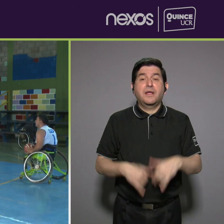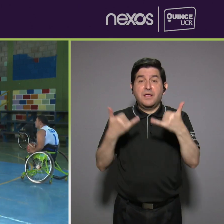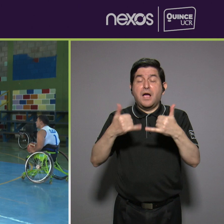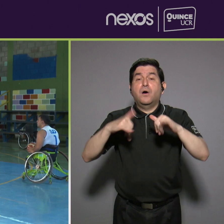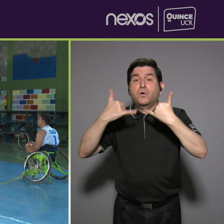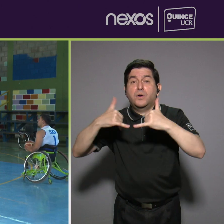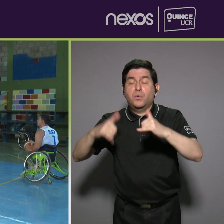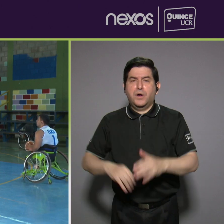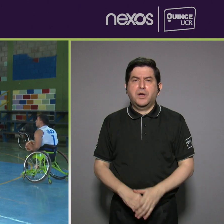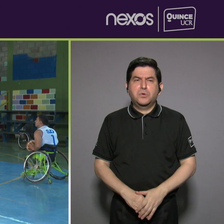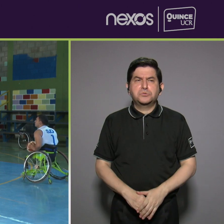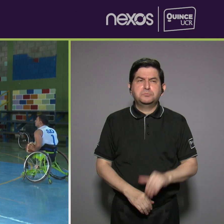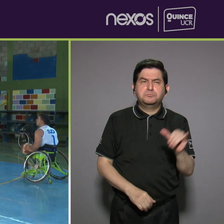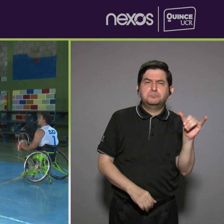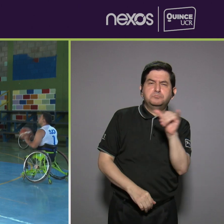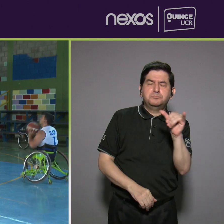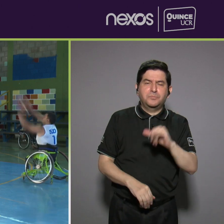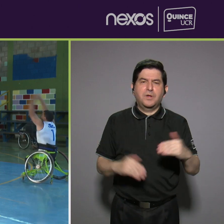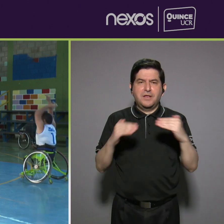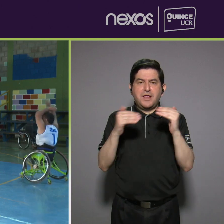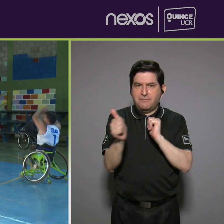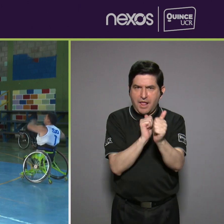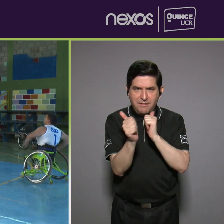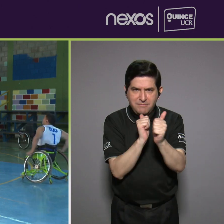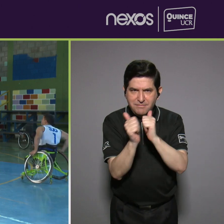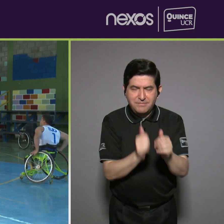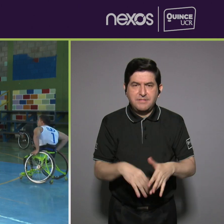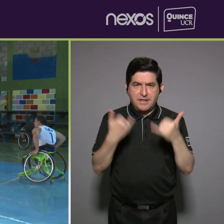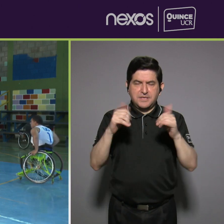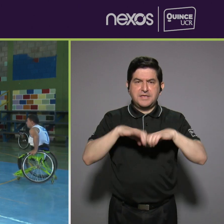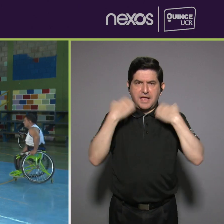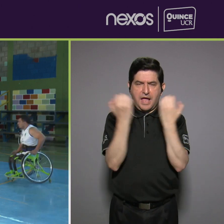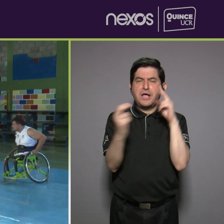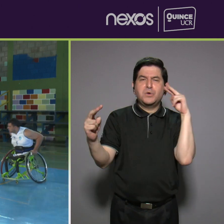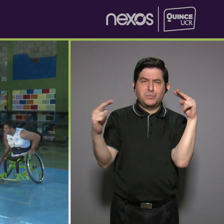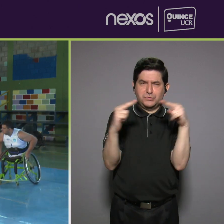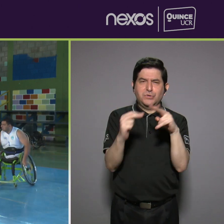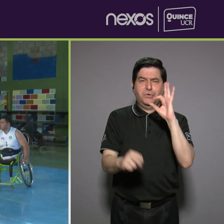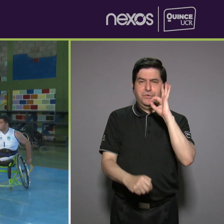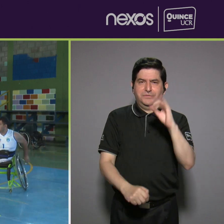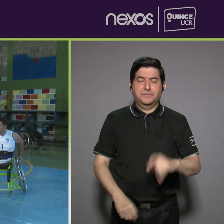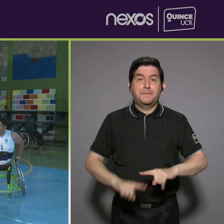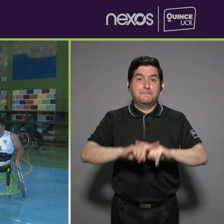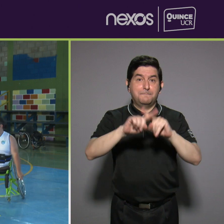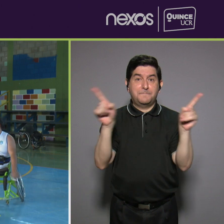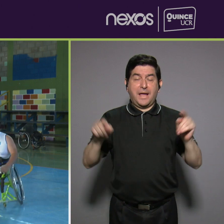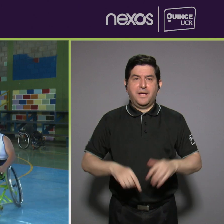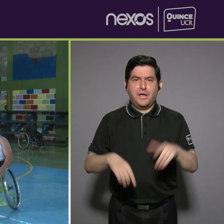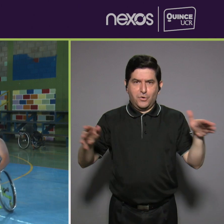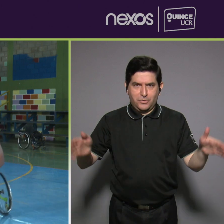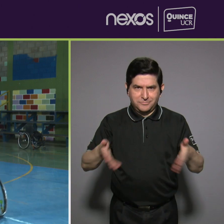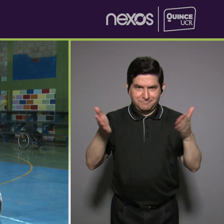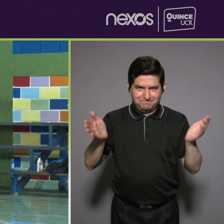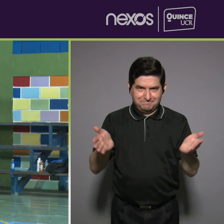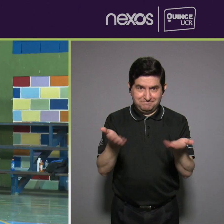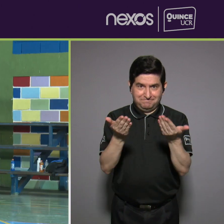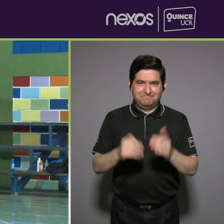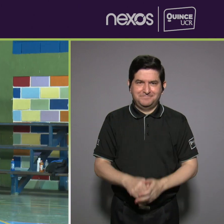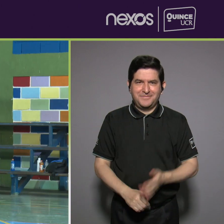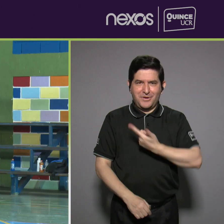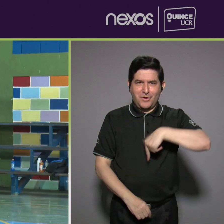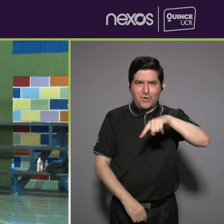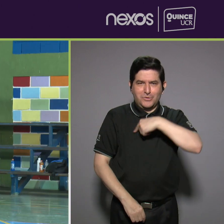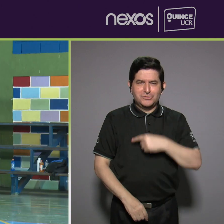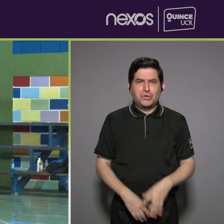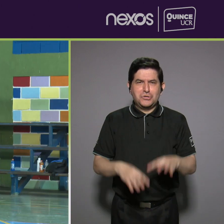entonces está muy similar el nivel competitivo porque ya los equipos se conocen bastante bien pero eso fomenta que vayamos